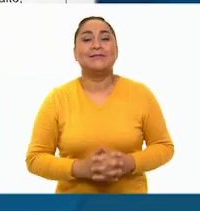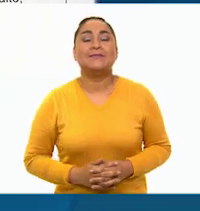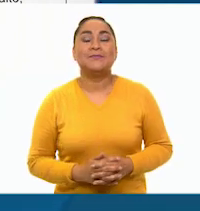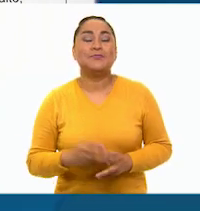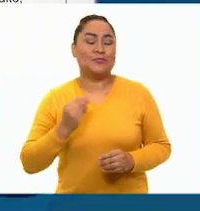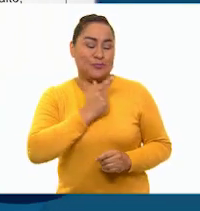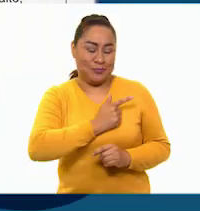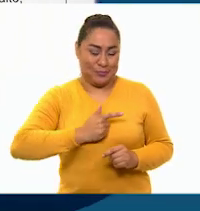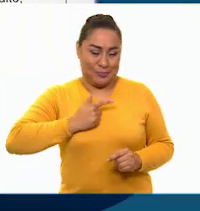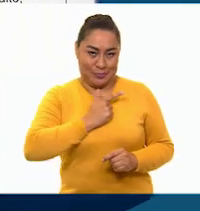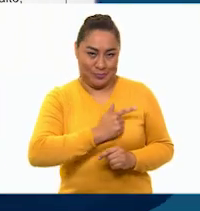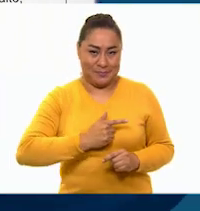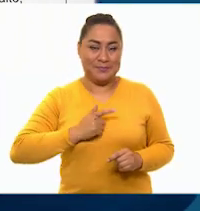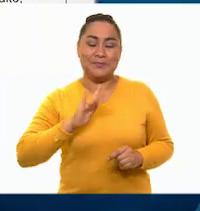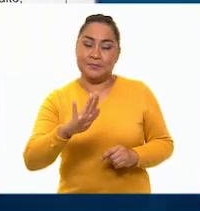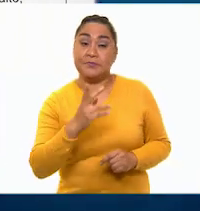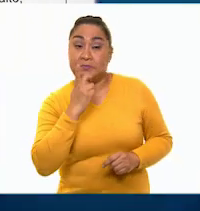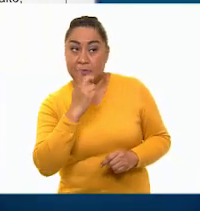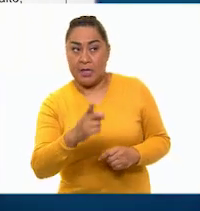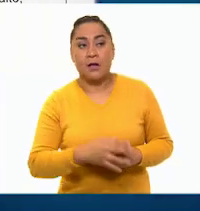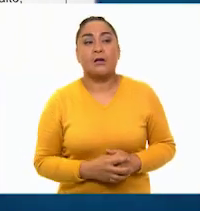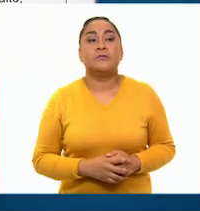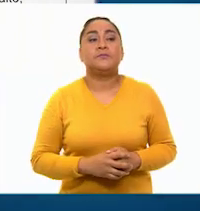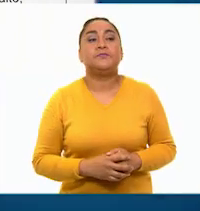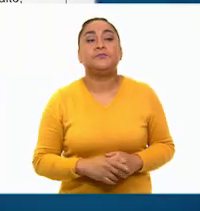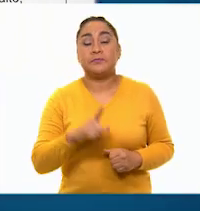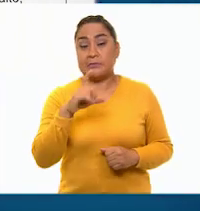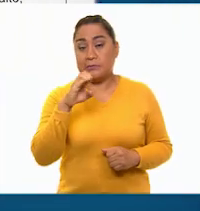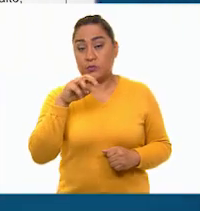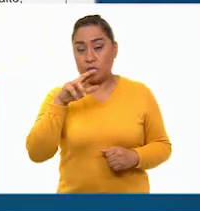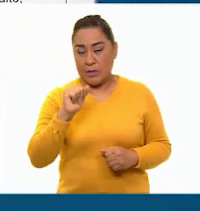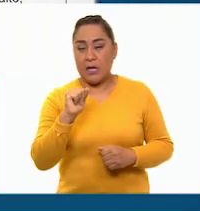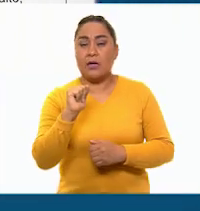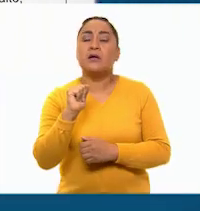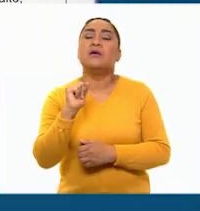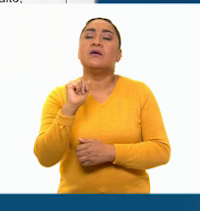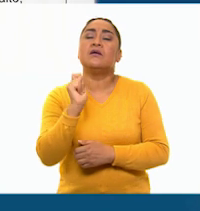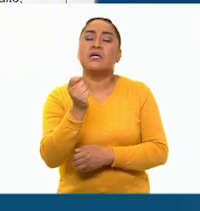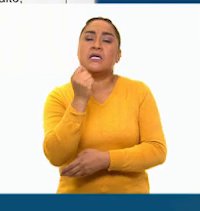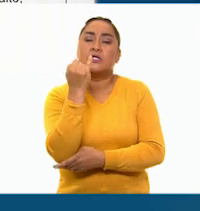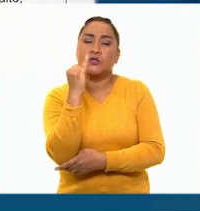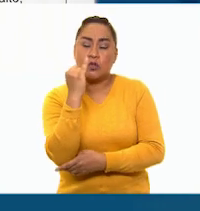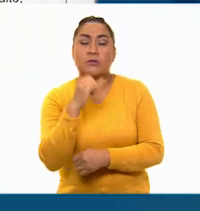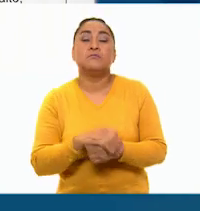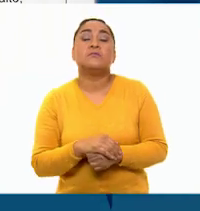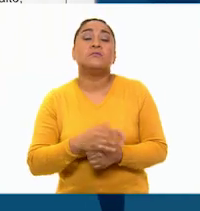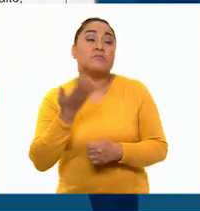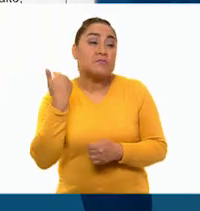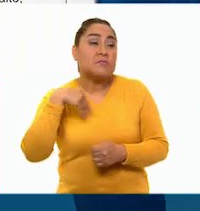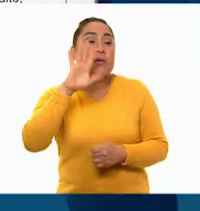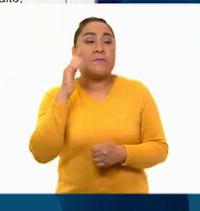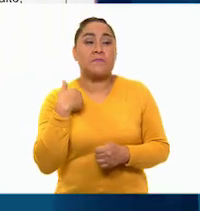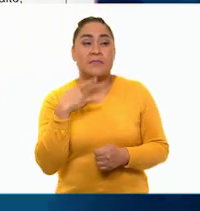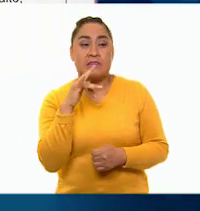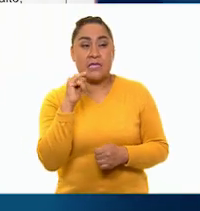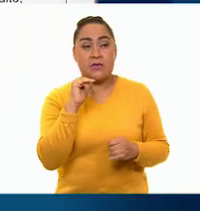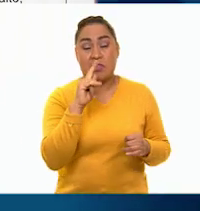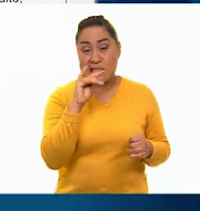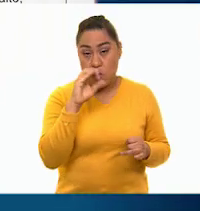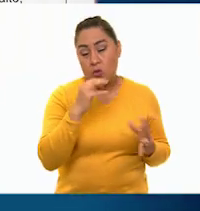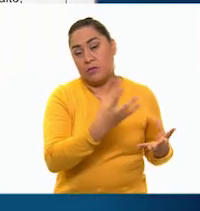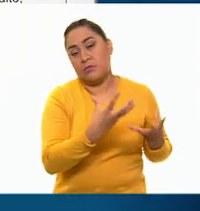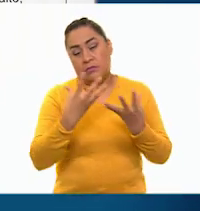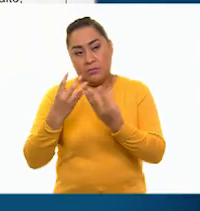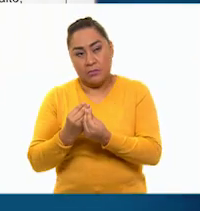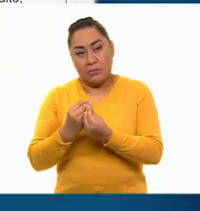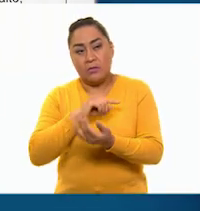Con gusto, profesor. Dice así. Leona Insurgente. Fui recluida por mi tío en el colegio de Belén con la excusa de que mi